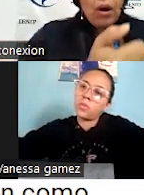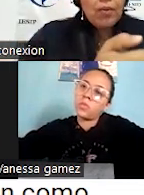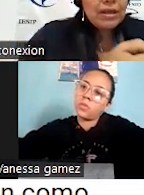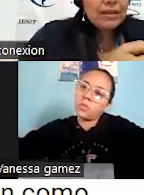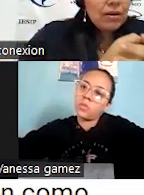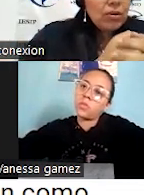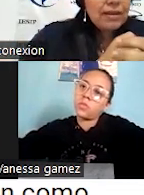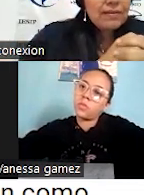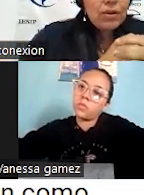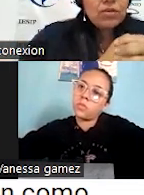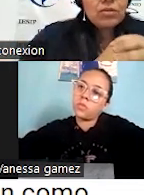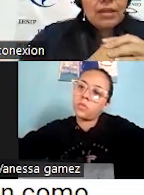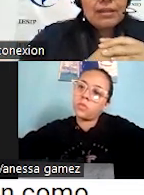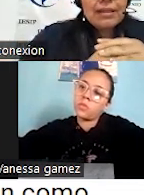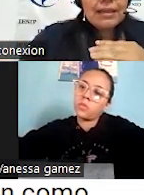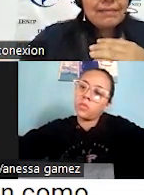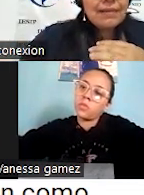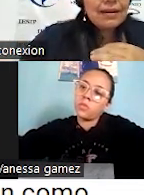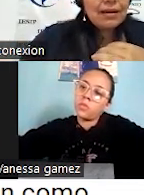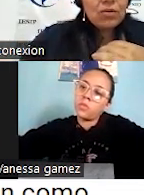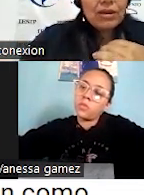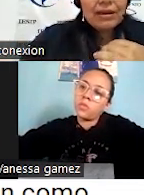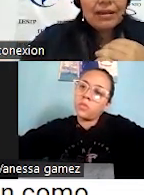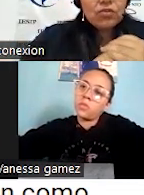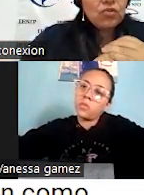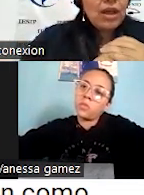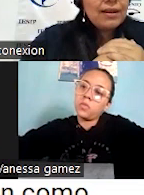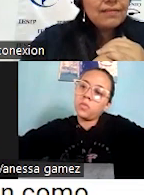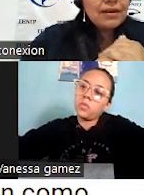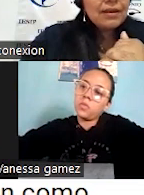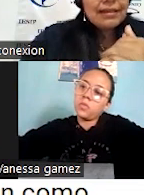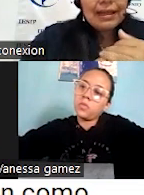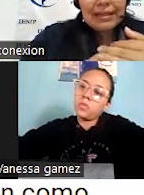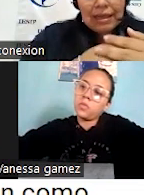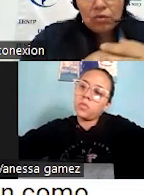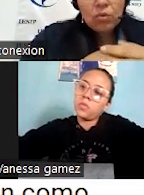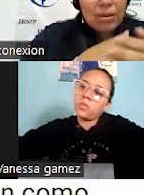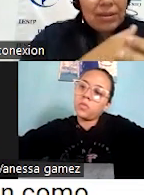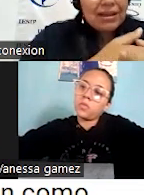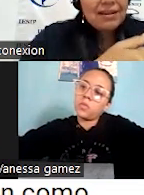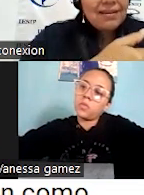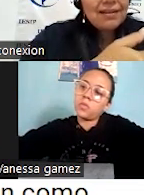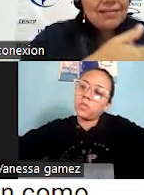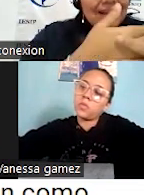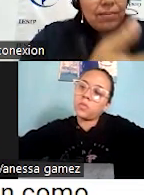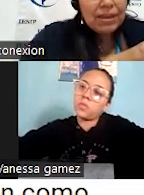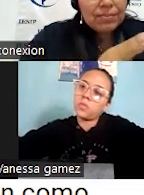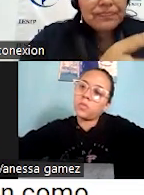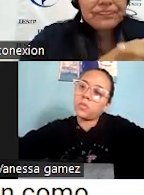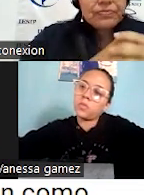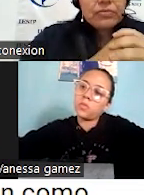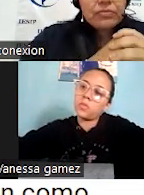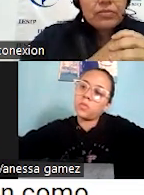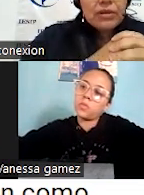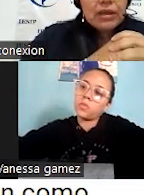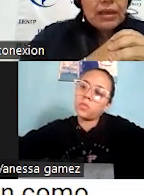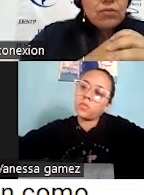O ahorita con esta cuestión del Instagram o de las redes sociales, eso es una manera de servir.